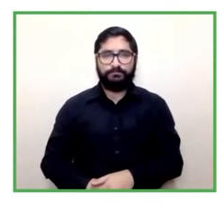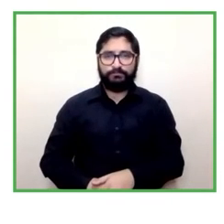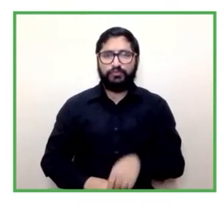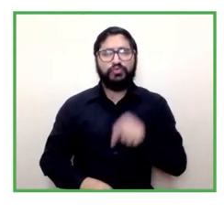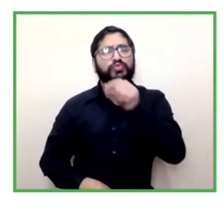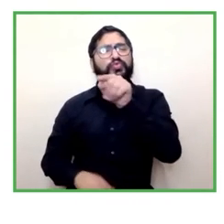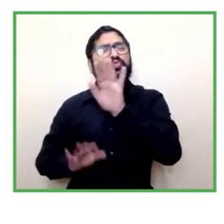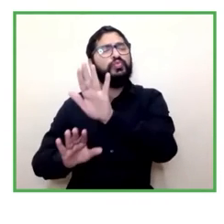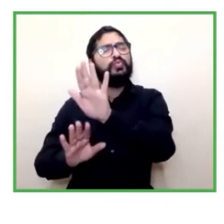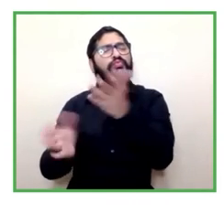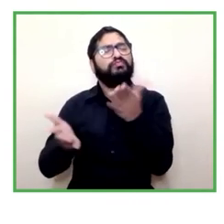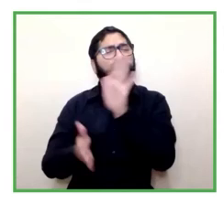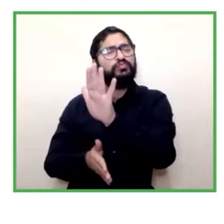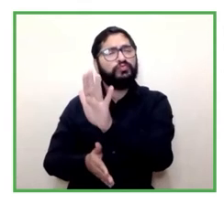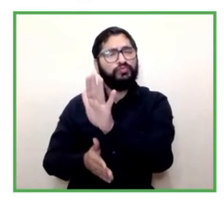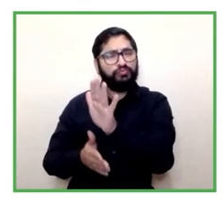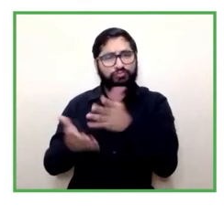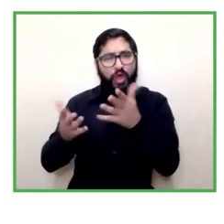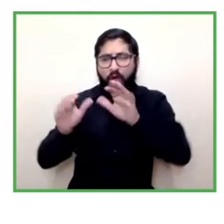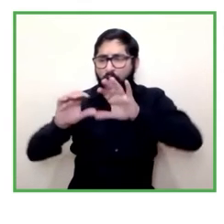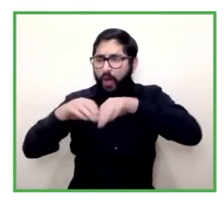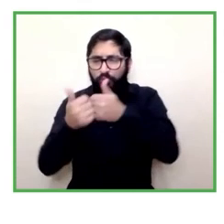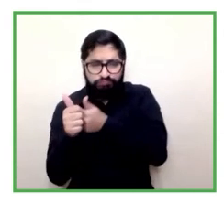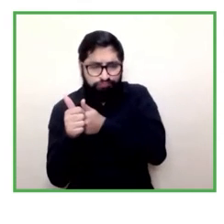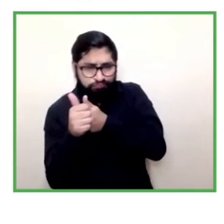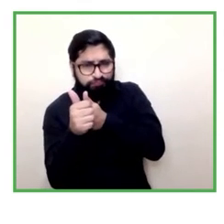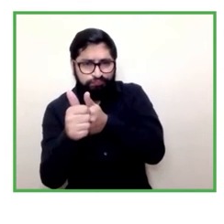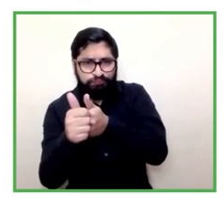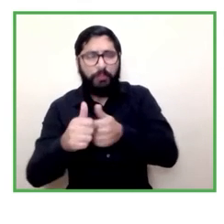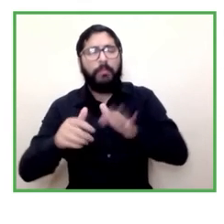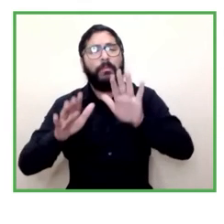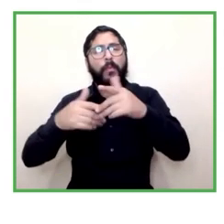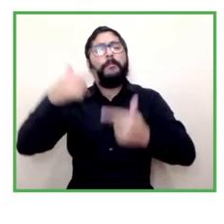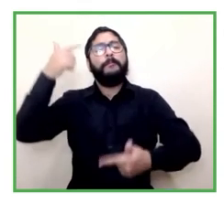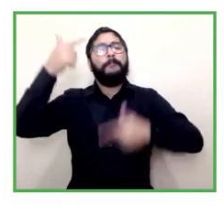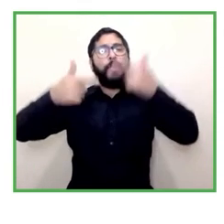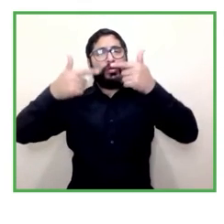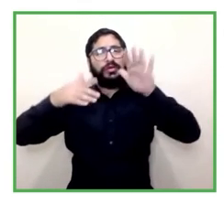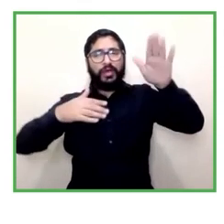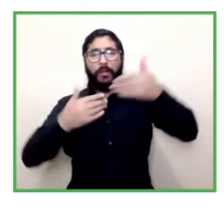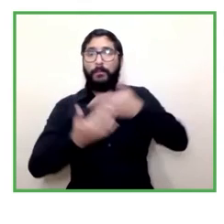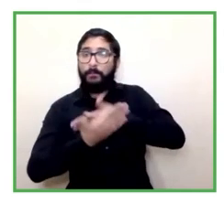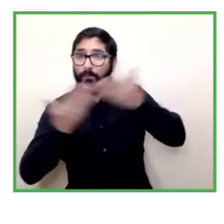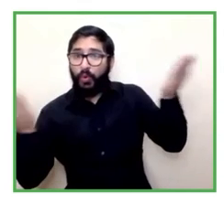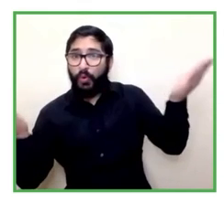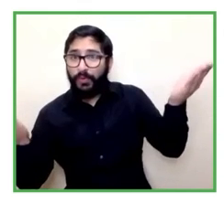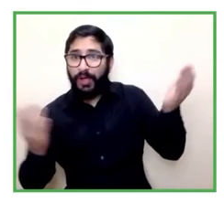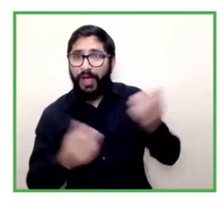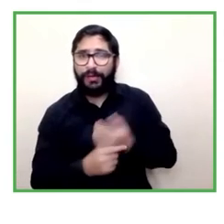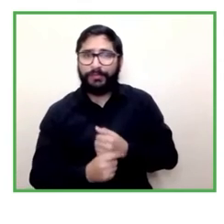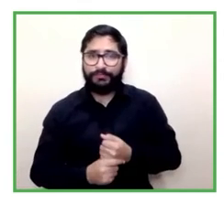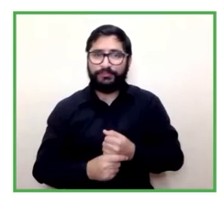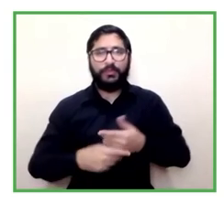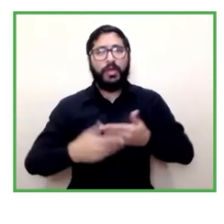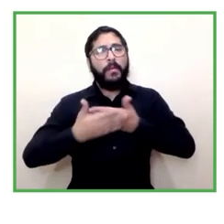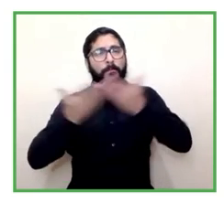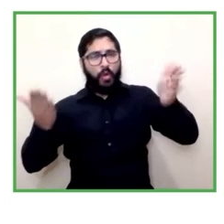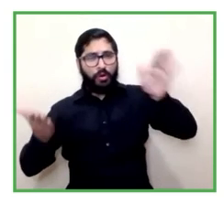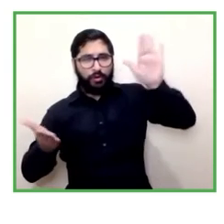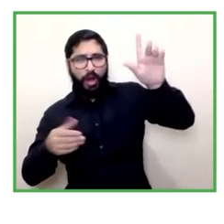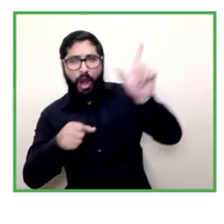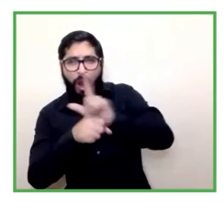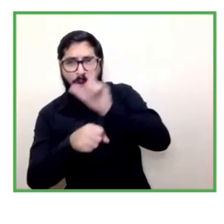públicas para las políticas de empleo para quienes estamos tratando de hacer intermediación laboral para quienes estamos tratando de